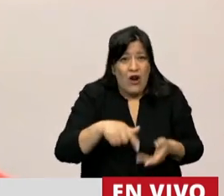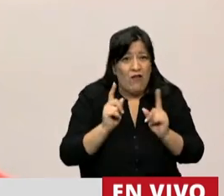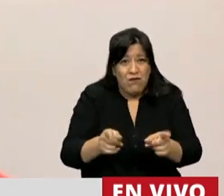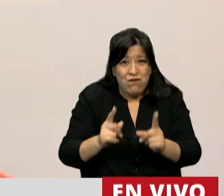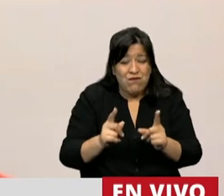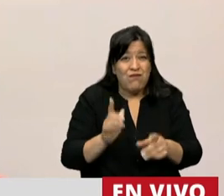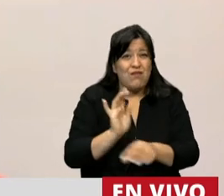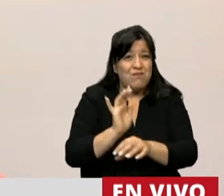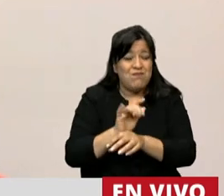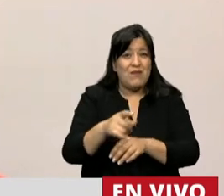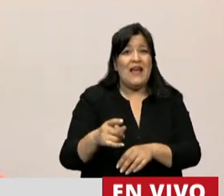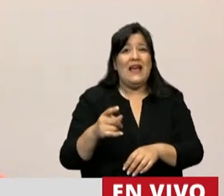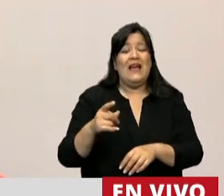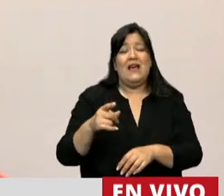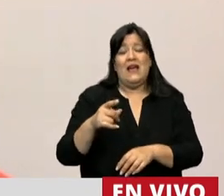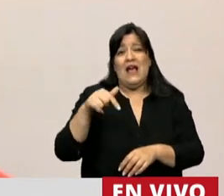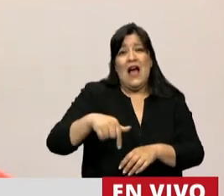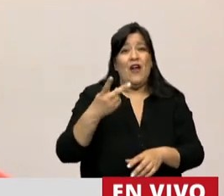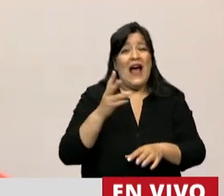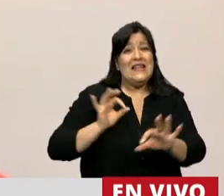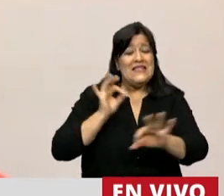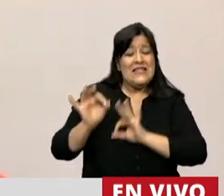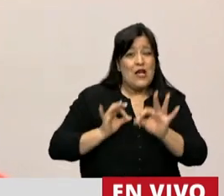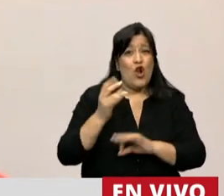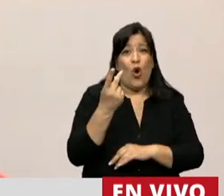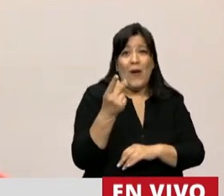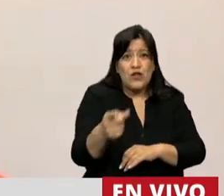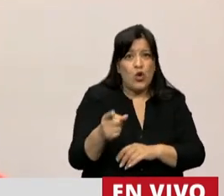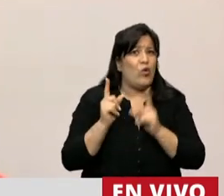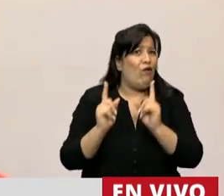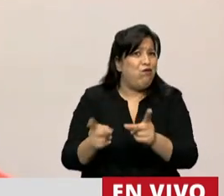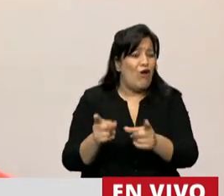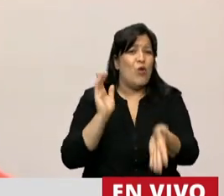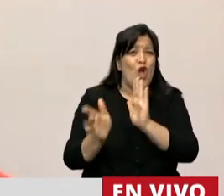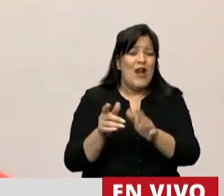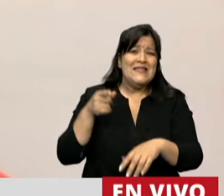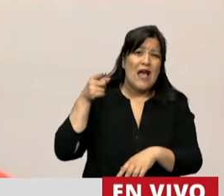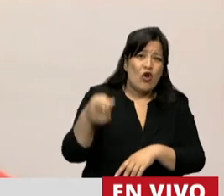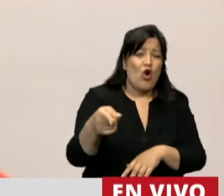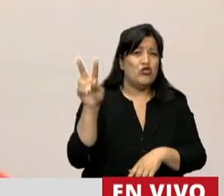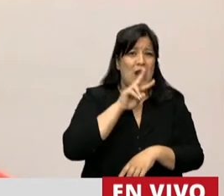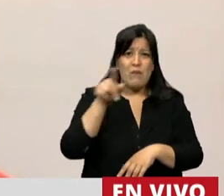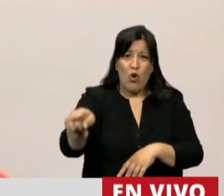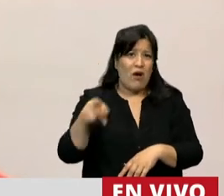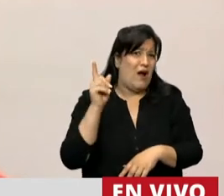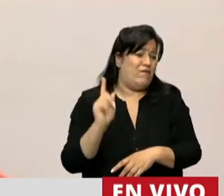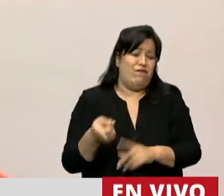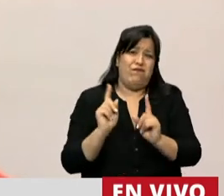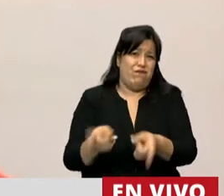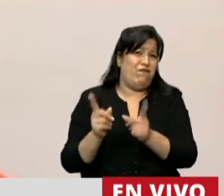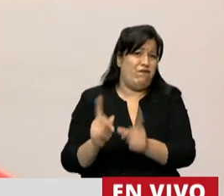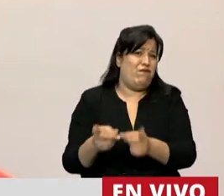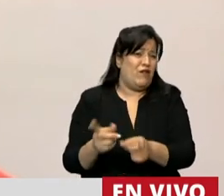tercera década del siglo XXI, las violencias contra las mujeres son un flagelo con el que